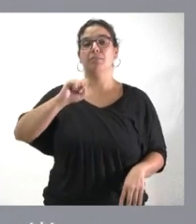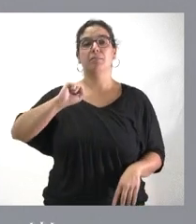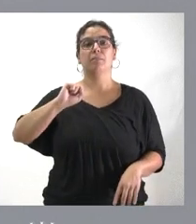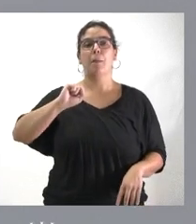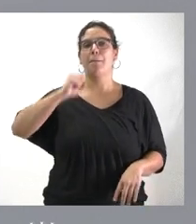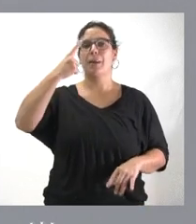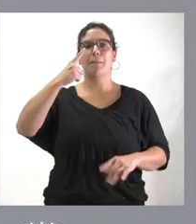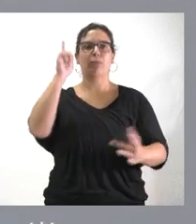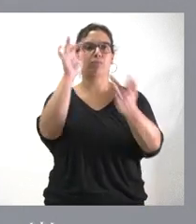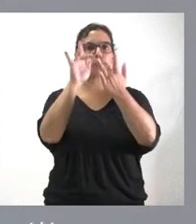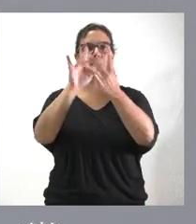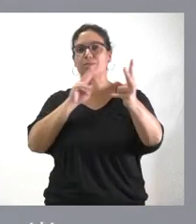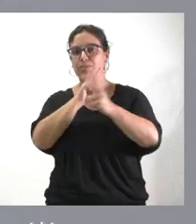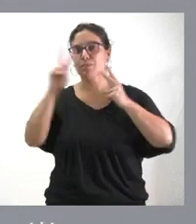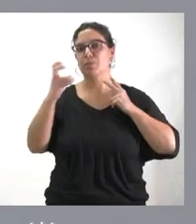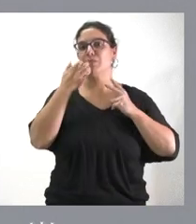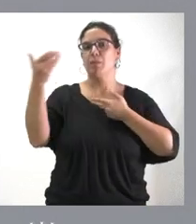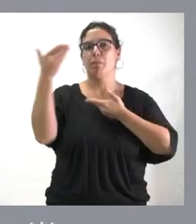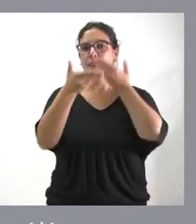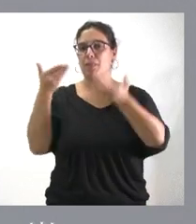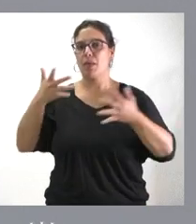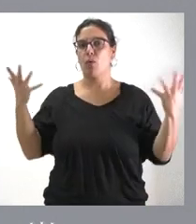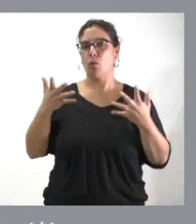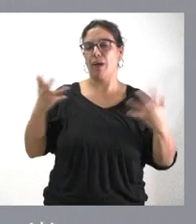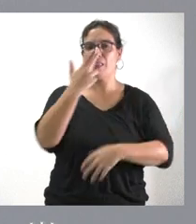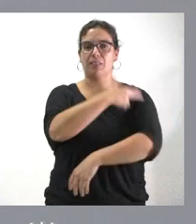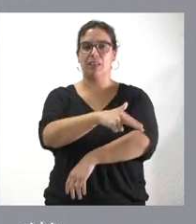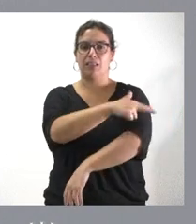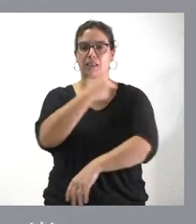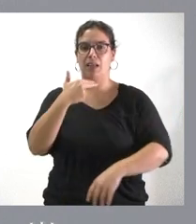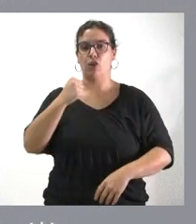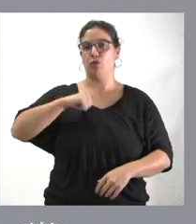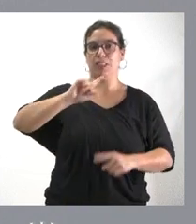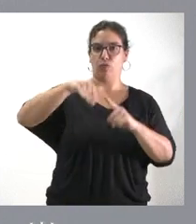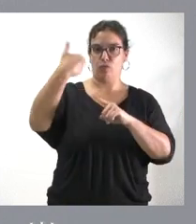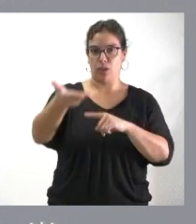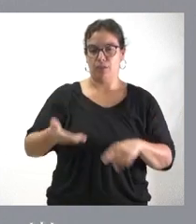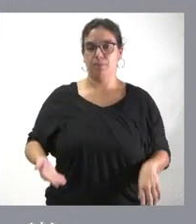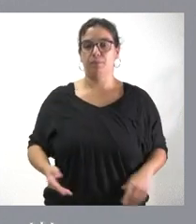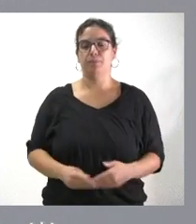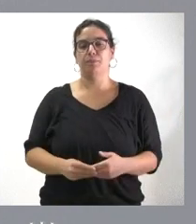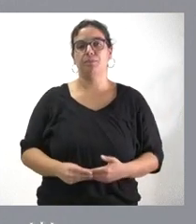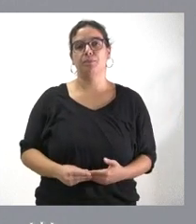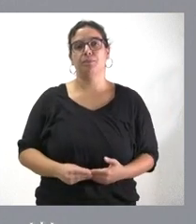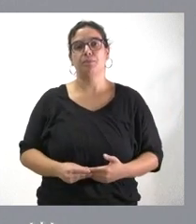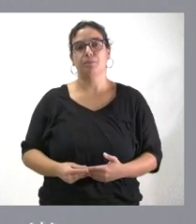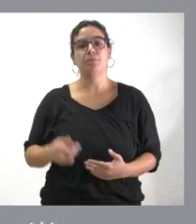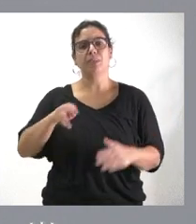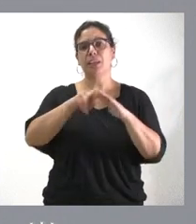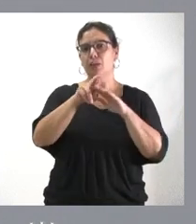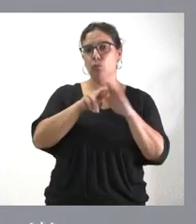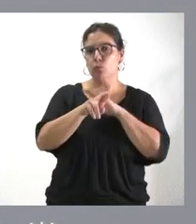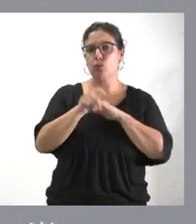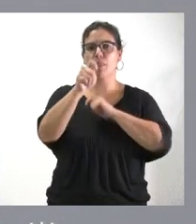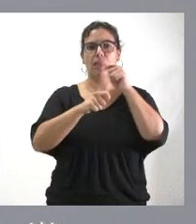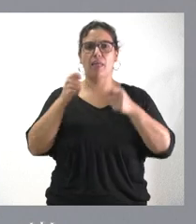respuesta en la demanda de asistencia sanitaria urgente en el ámbito extrahospitalario. Cada vez se dota con más recursos y hay